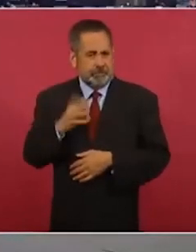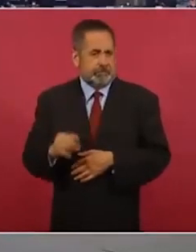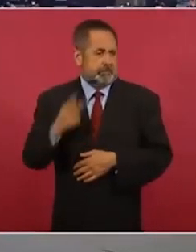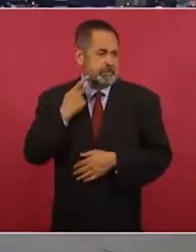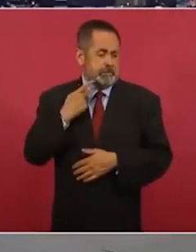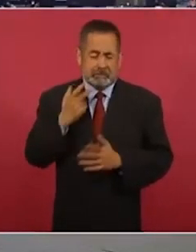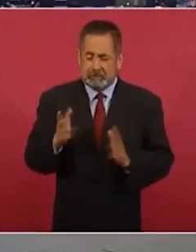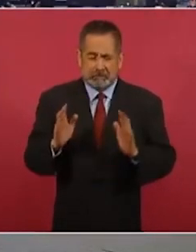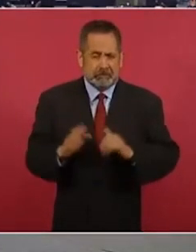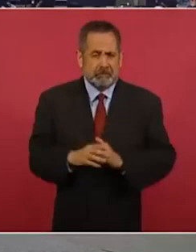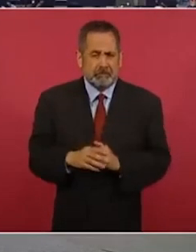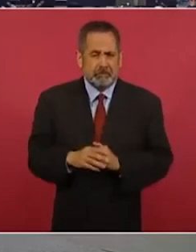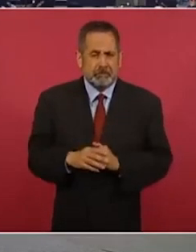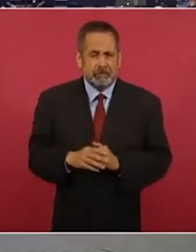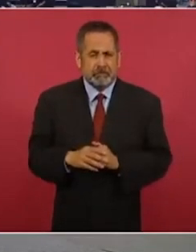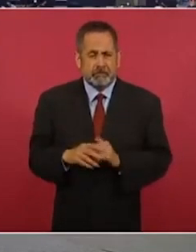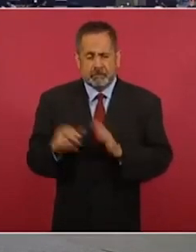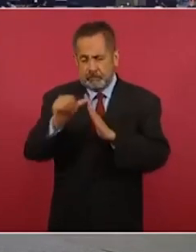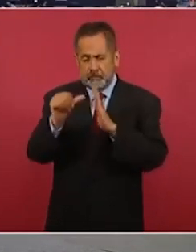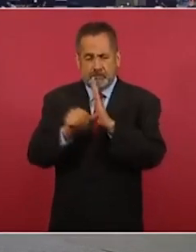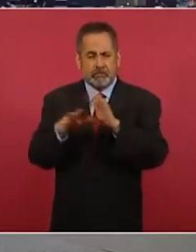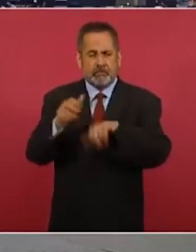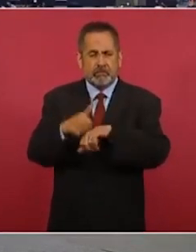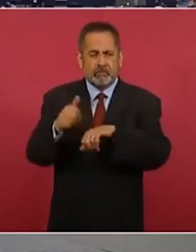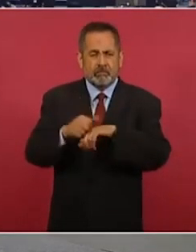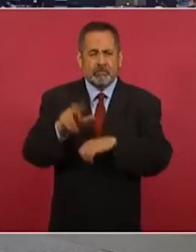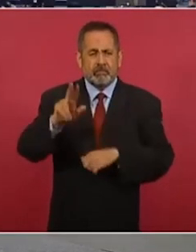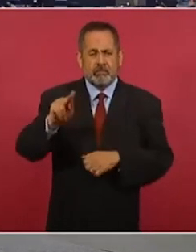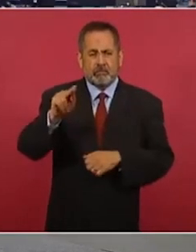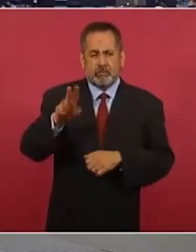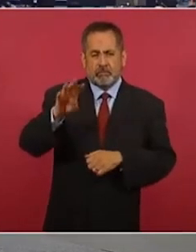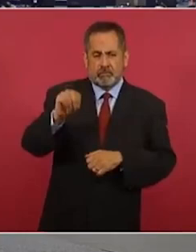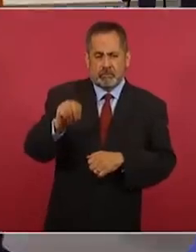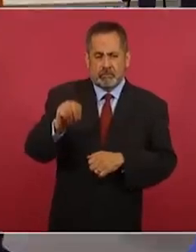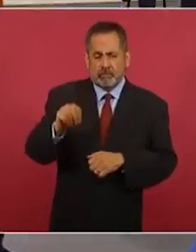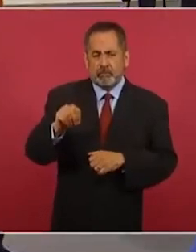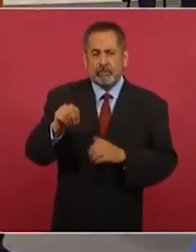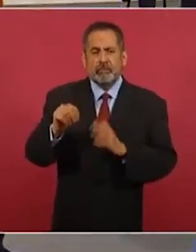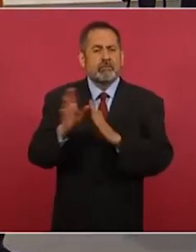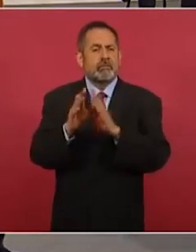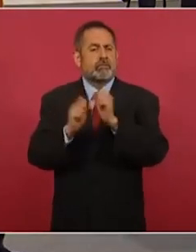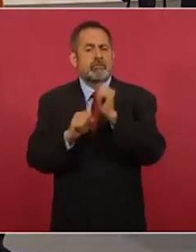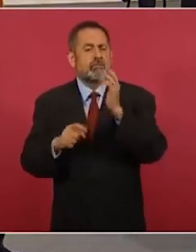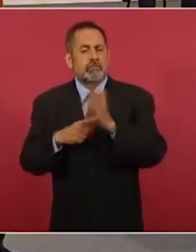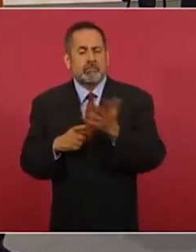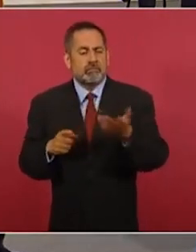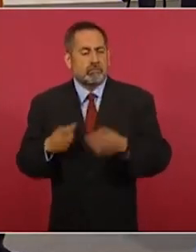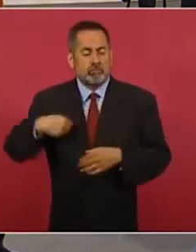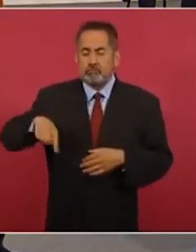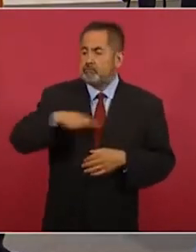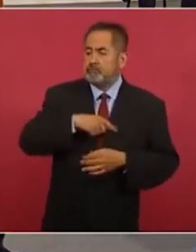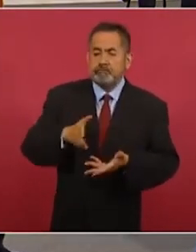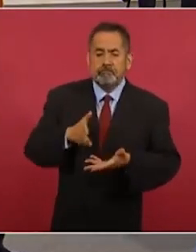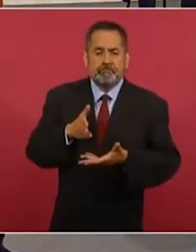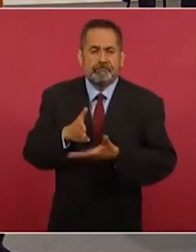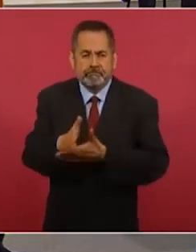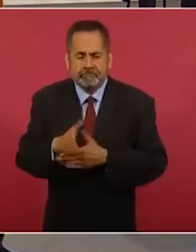¿Qué dice el artículo 89 de la Constitución? No intervención,